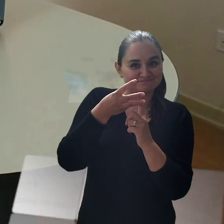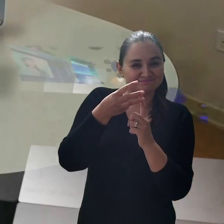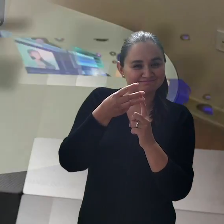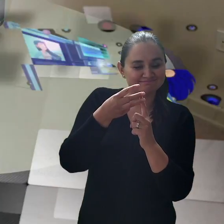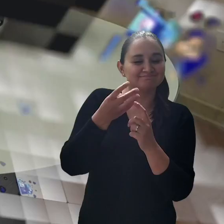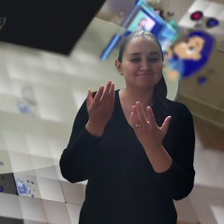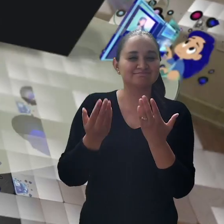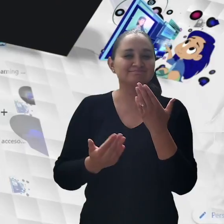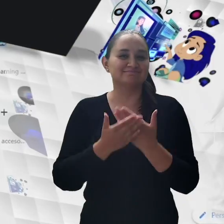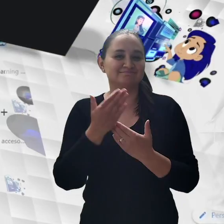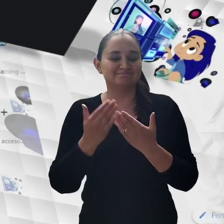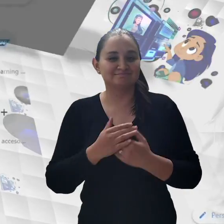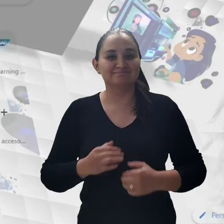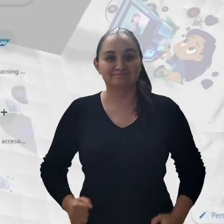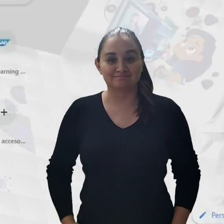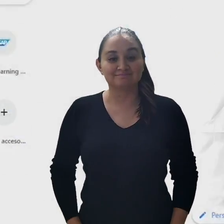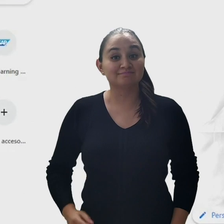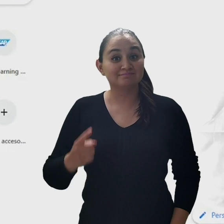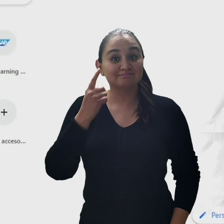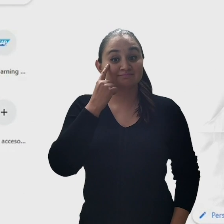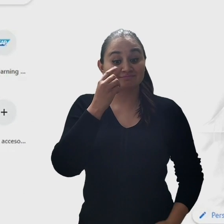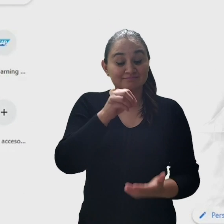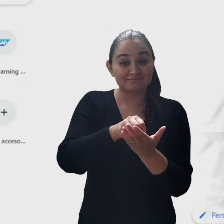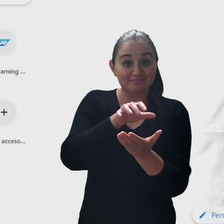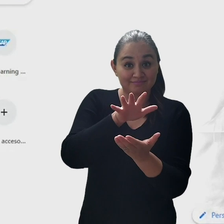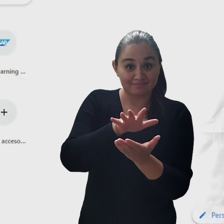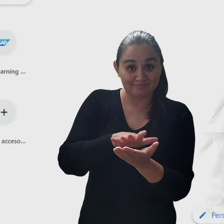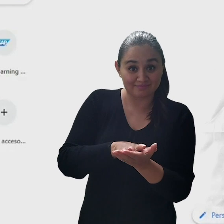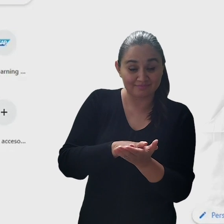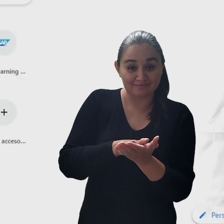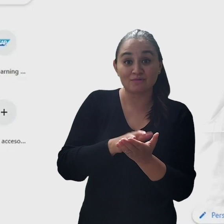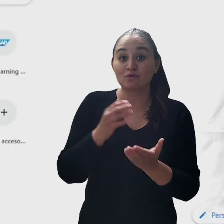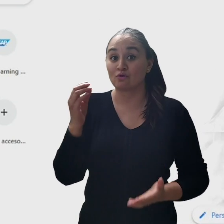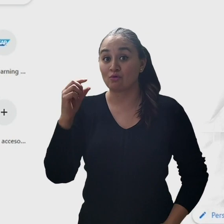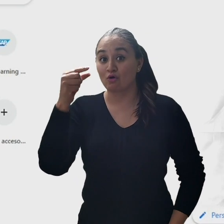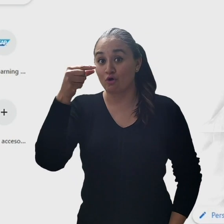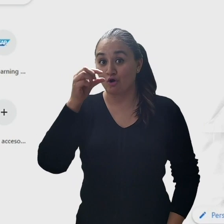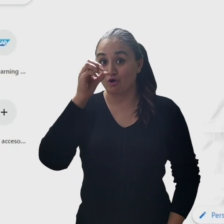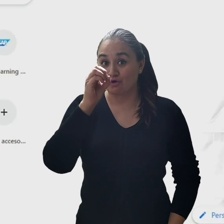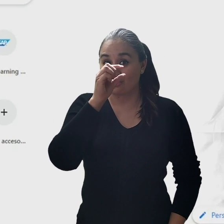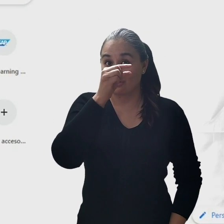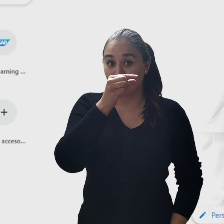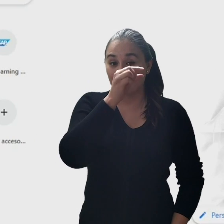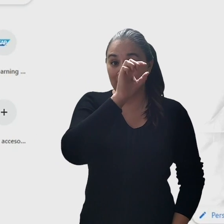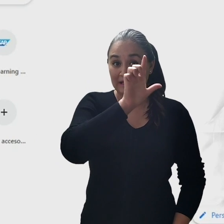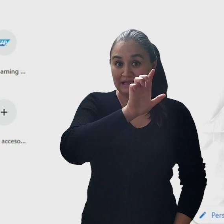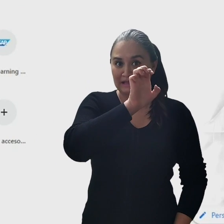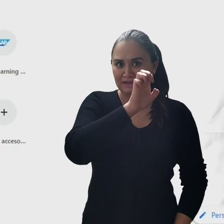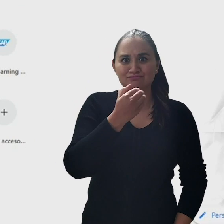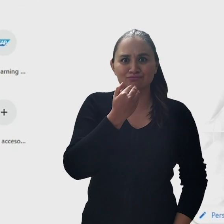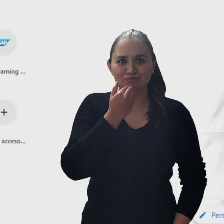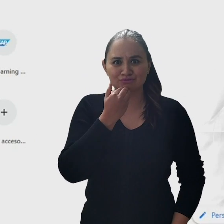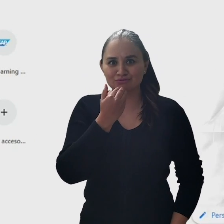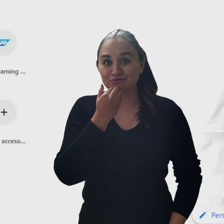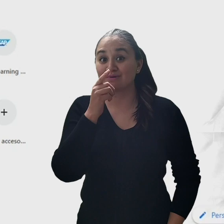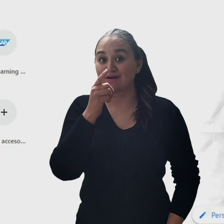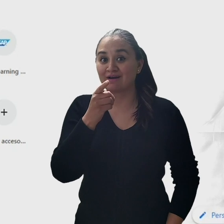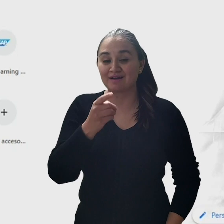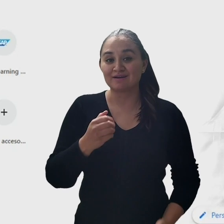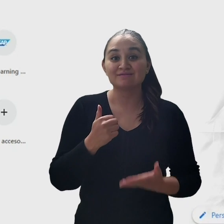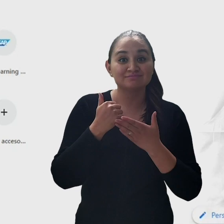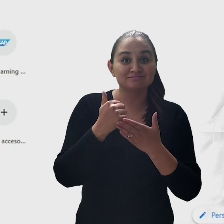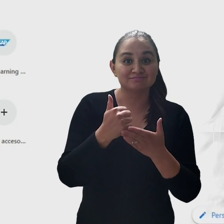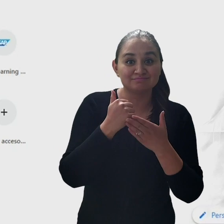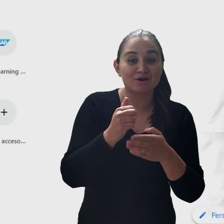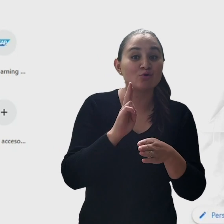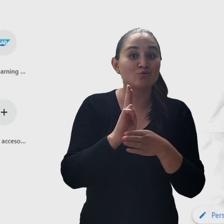sencilla. Para crear una aplicación móvil sin ser un experto en programación, vamos a usar una herramienta llamada